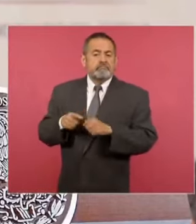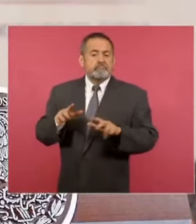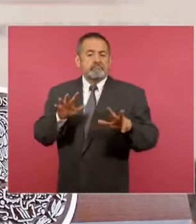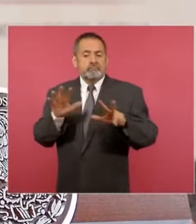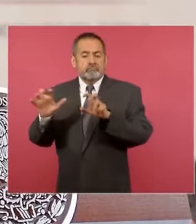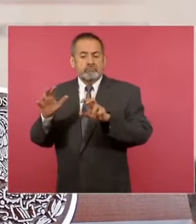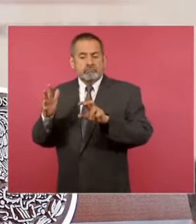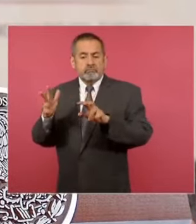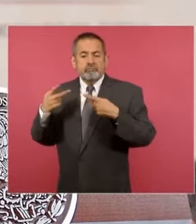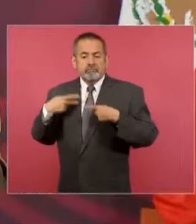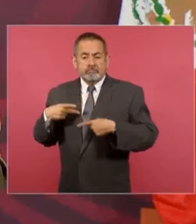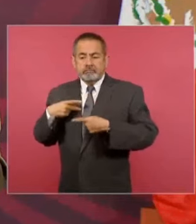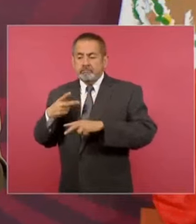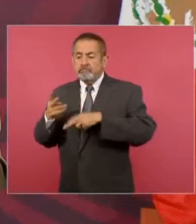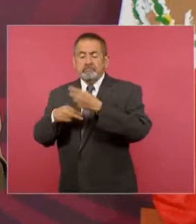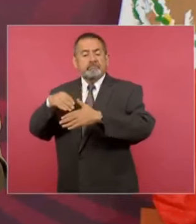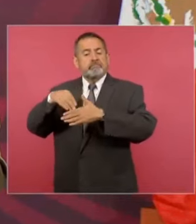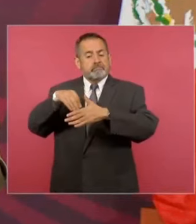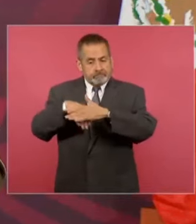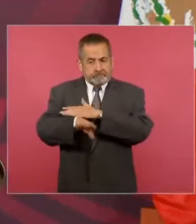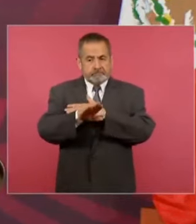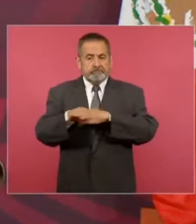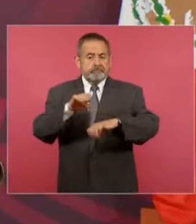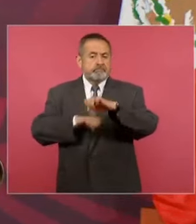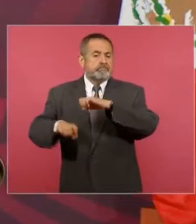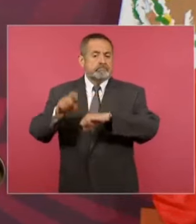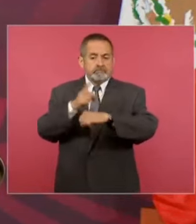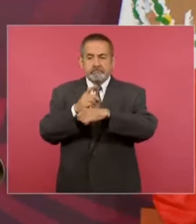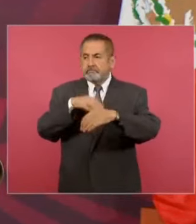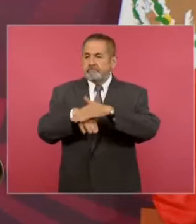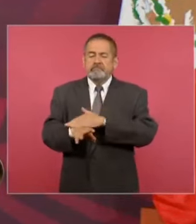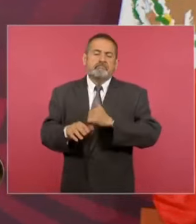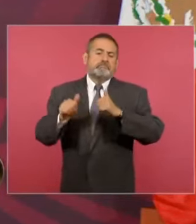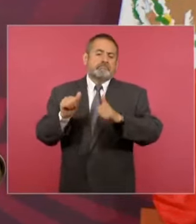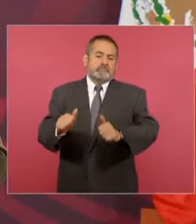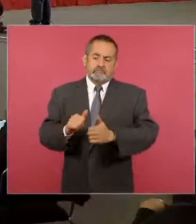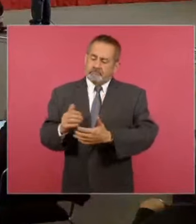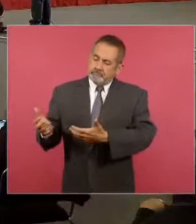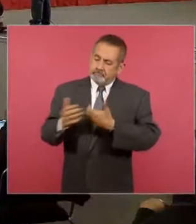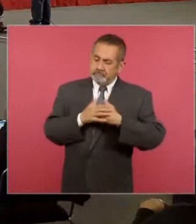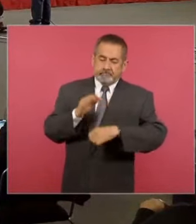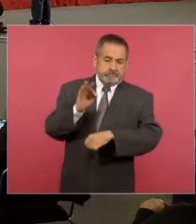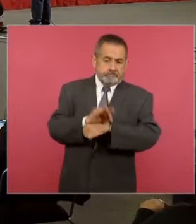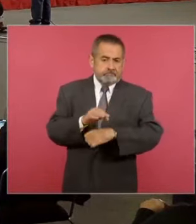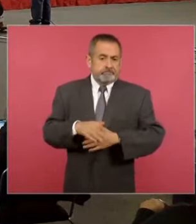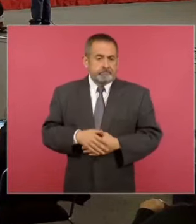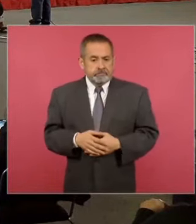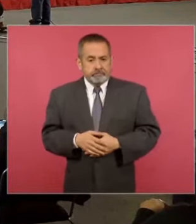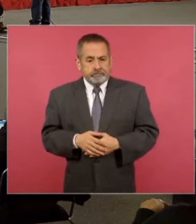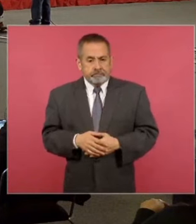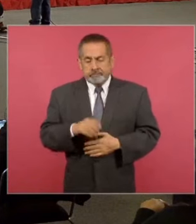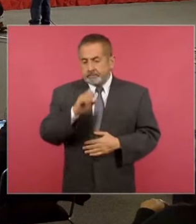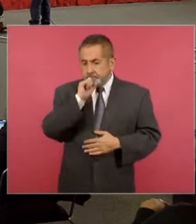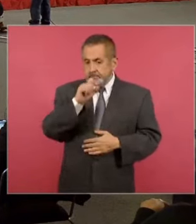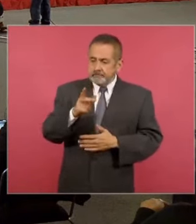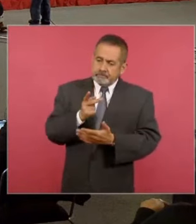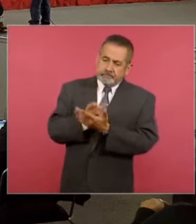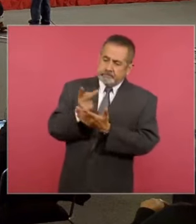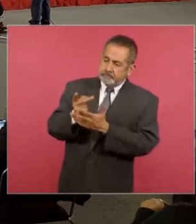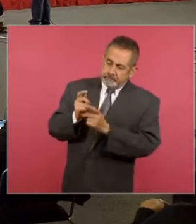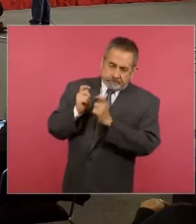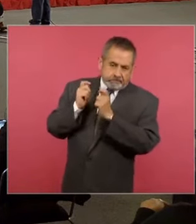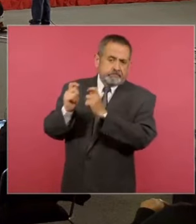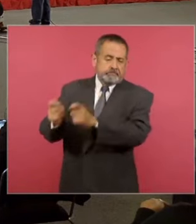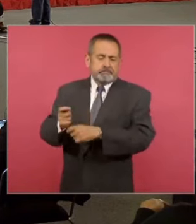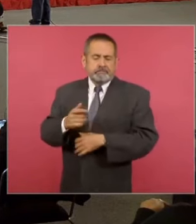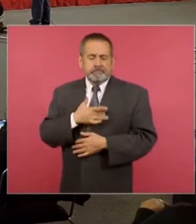que llegaron a la embajada en busca de asilo. Afirmó que recibir la condecoración